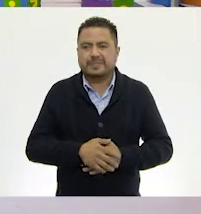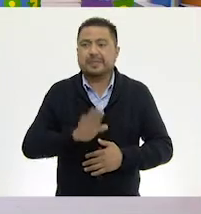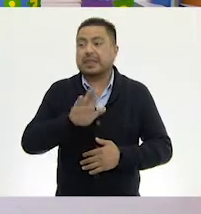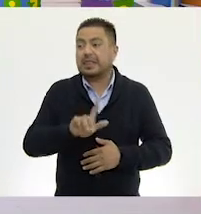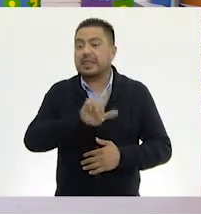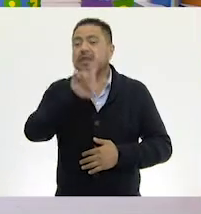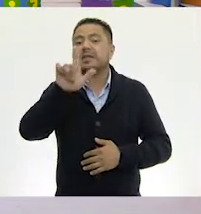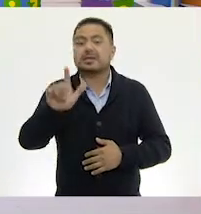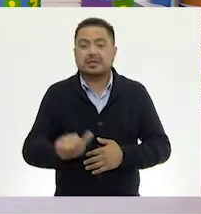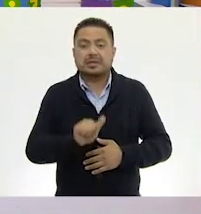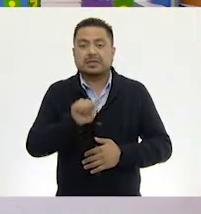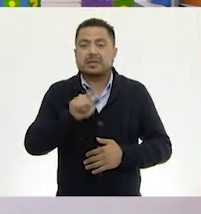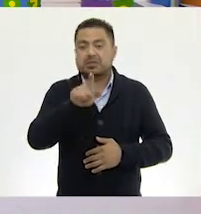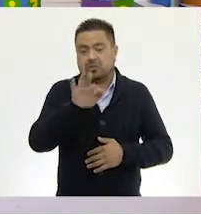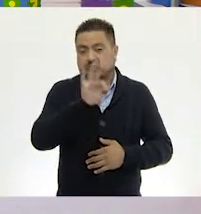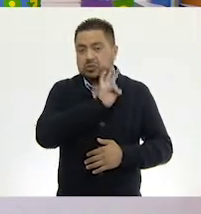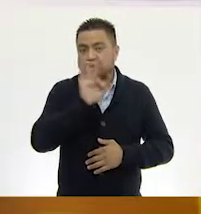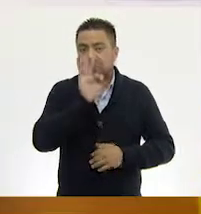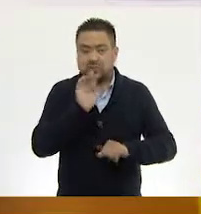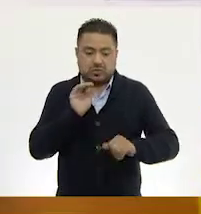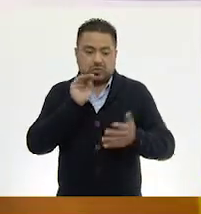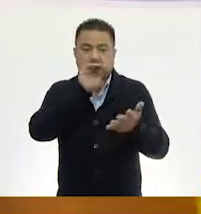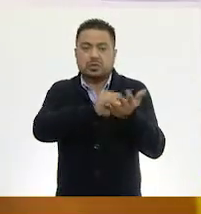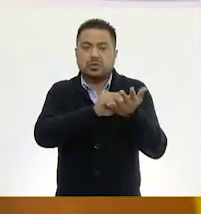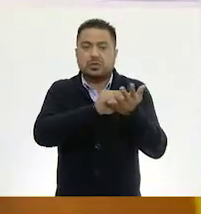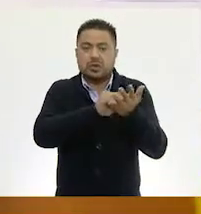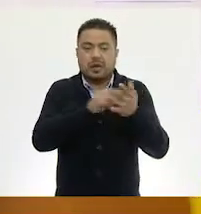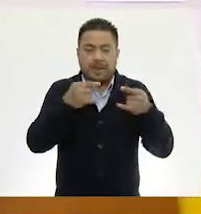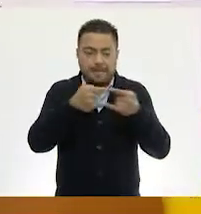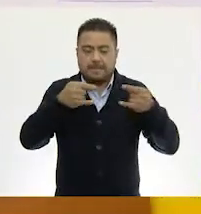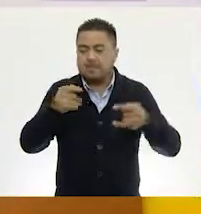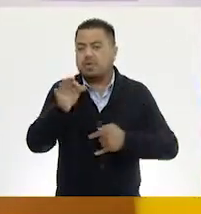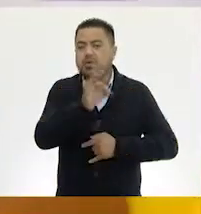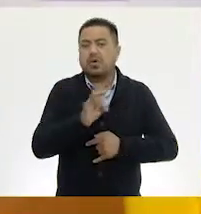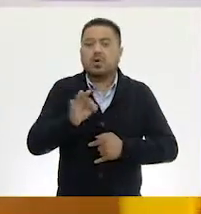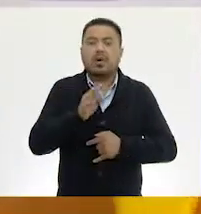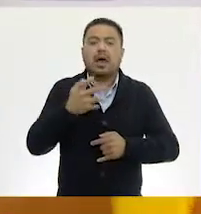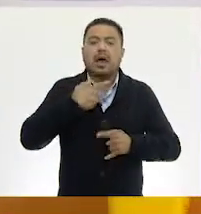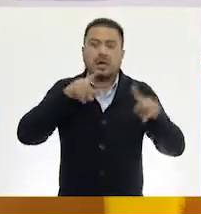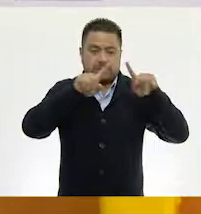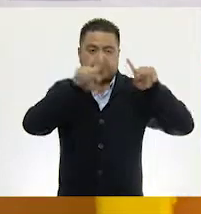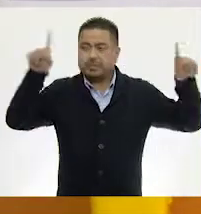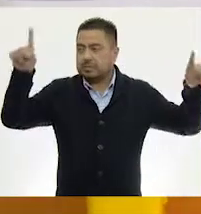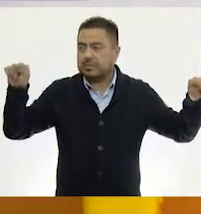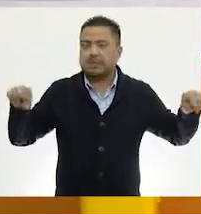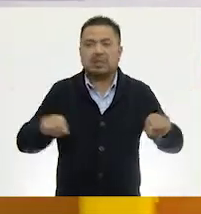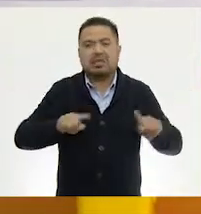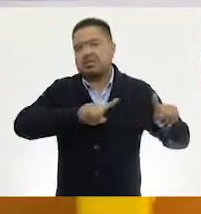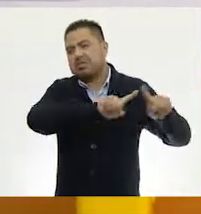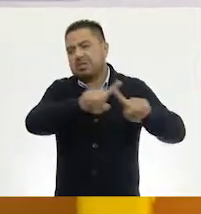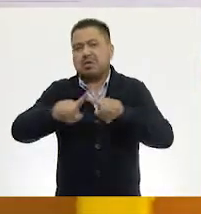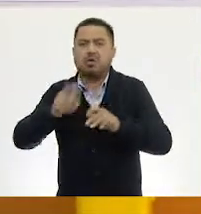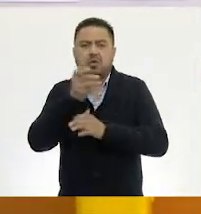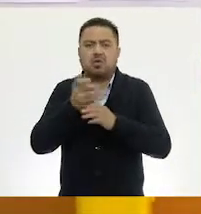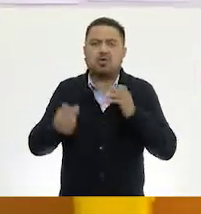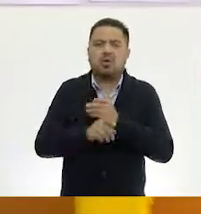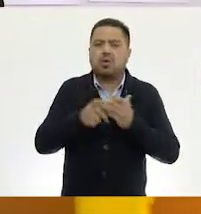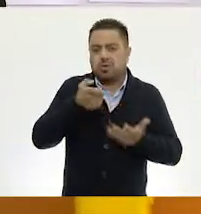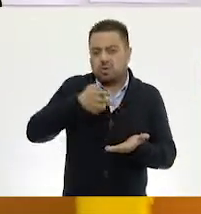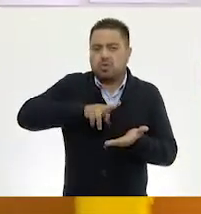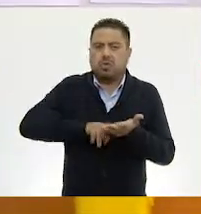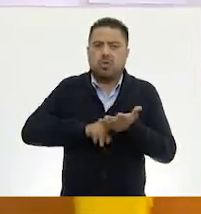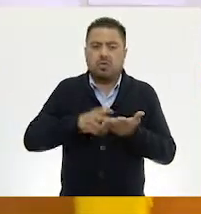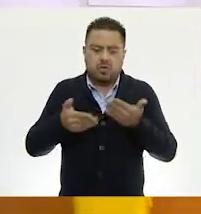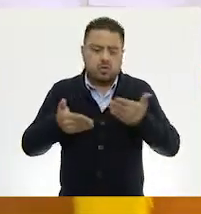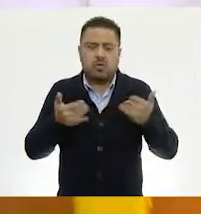Posterior a que te hayan brindado tus billetes y monedas, tengo en el pizarrón diferentes productos. Obviamente, sus precios no